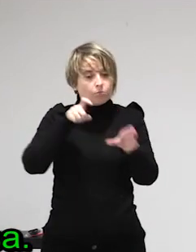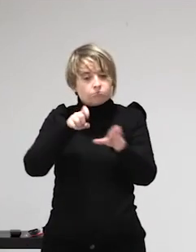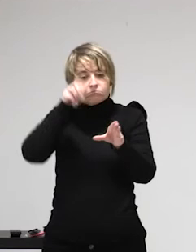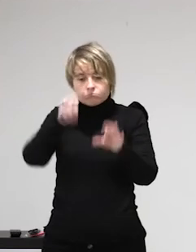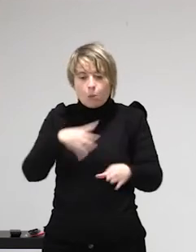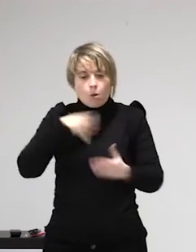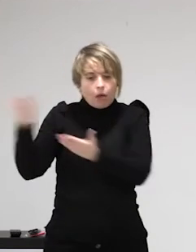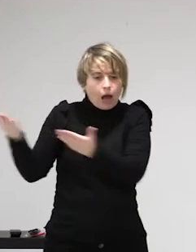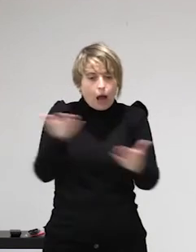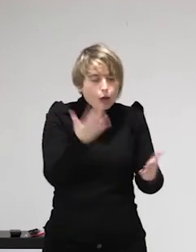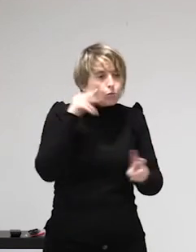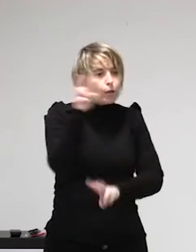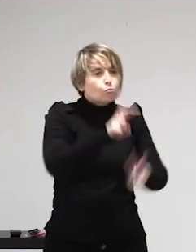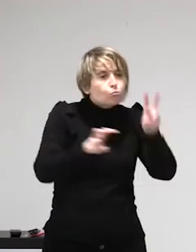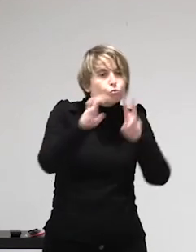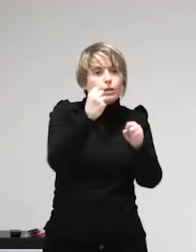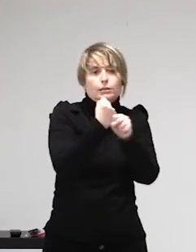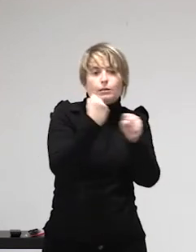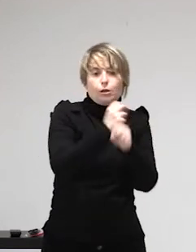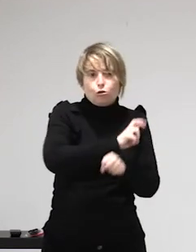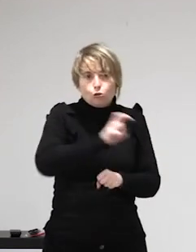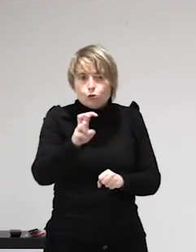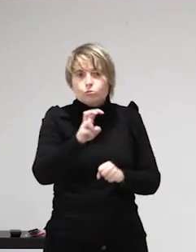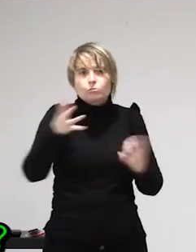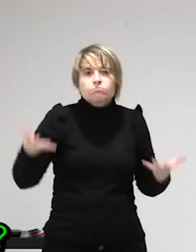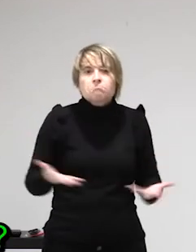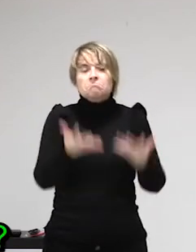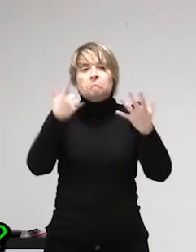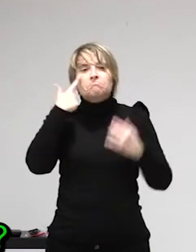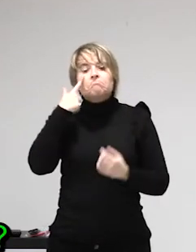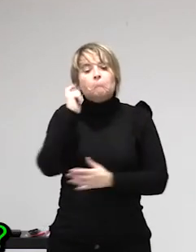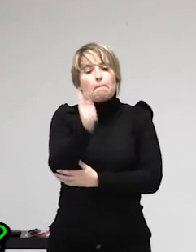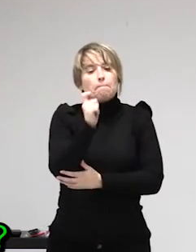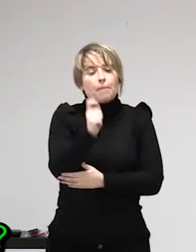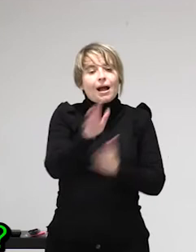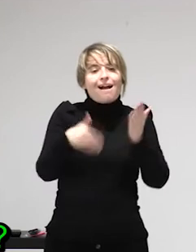golosa y además aparte de que no exige controles sanitarios tampoco exige